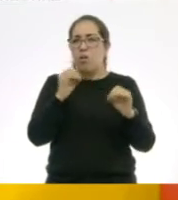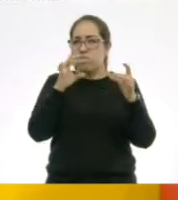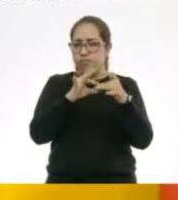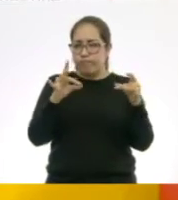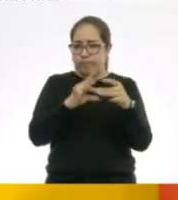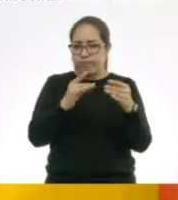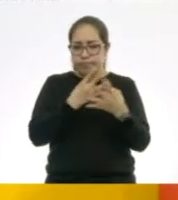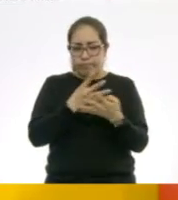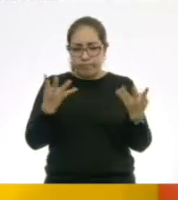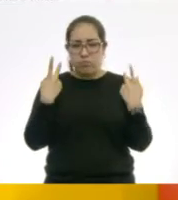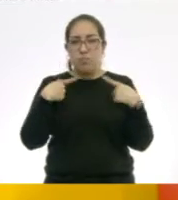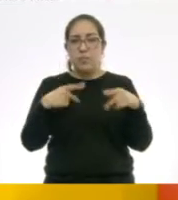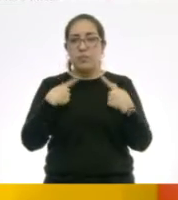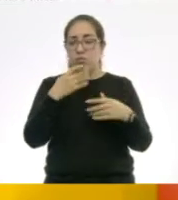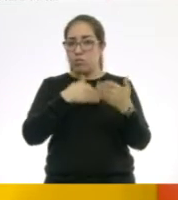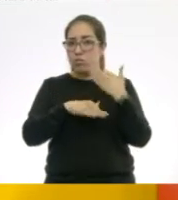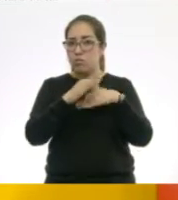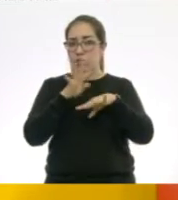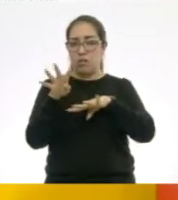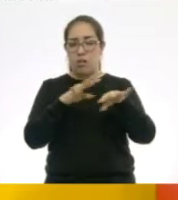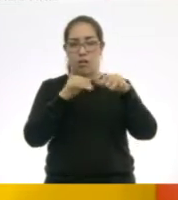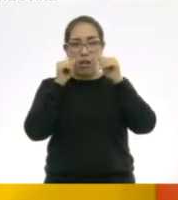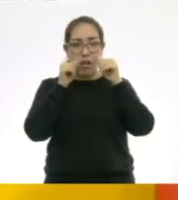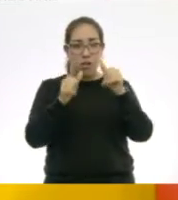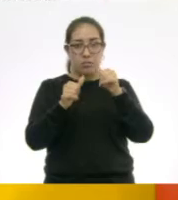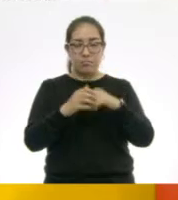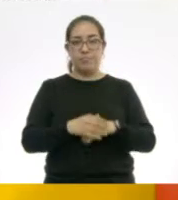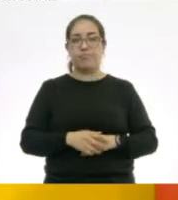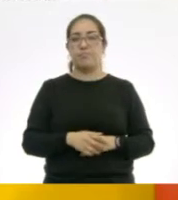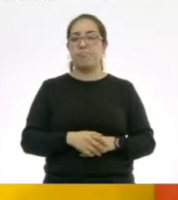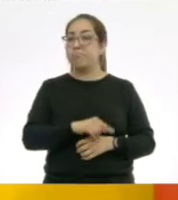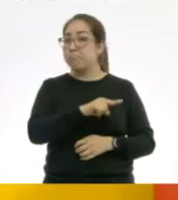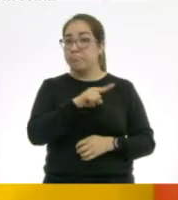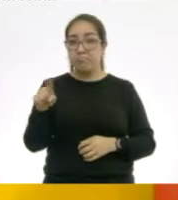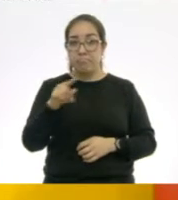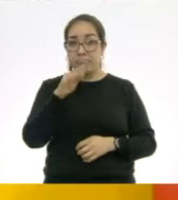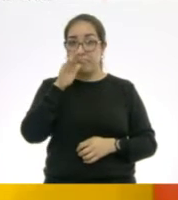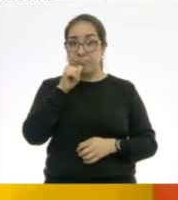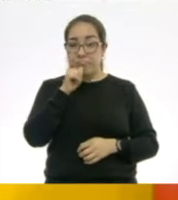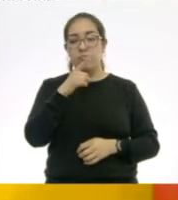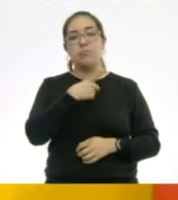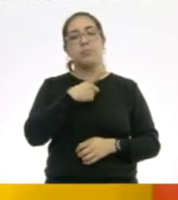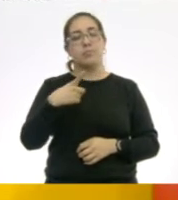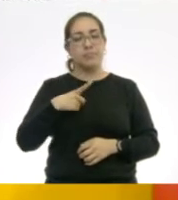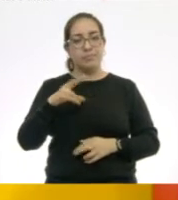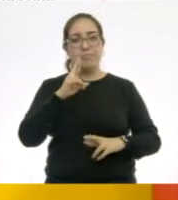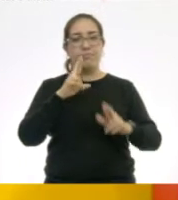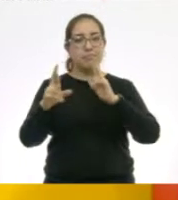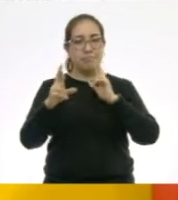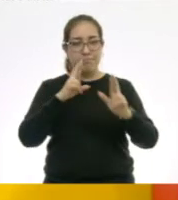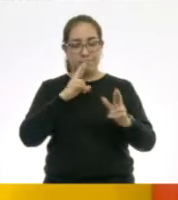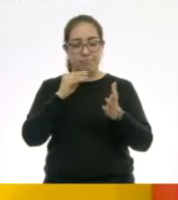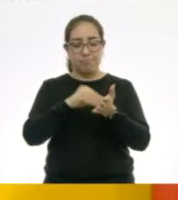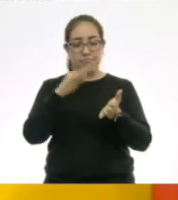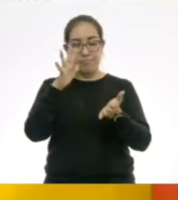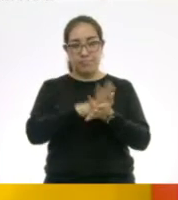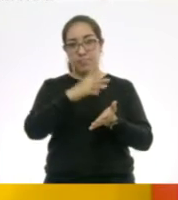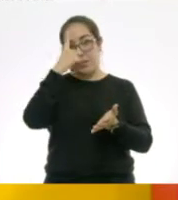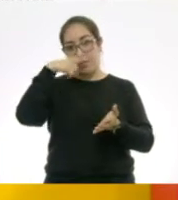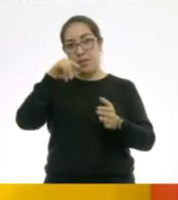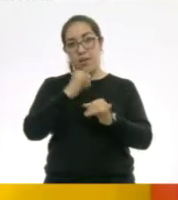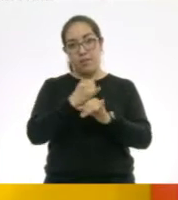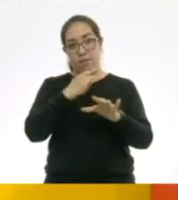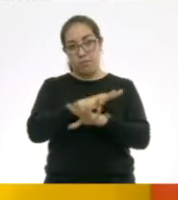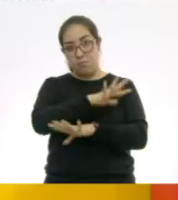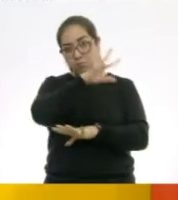que escuchan. Si no es posible, contestar a preguntas. Anótalas para buscar información